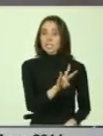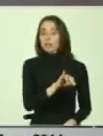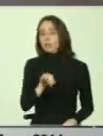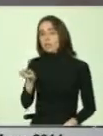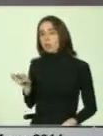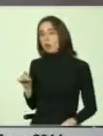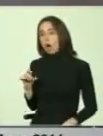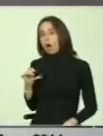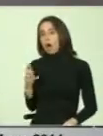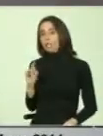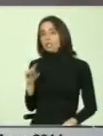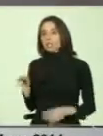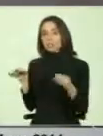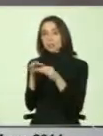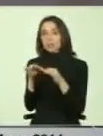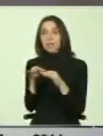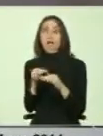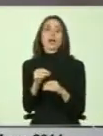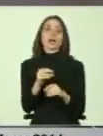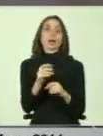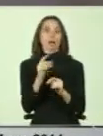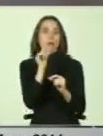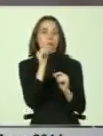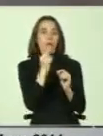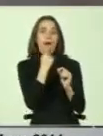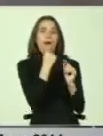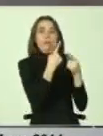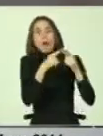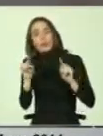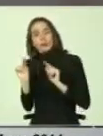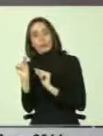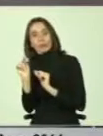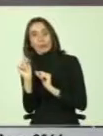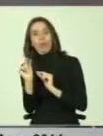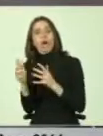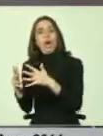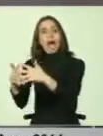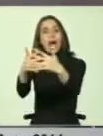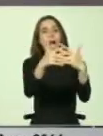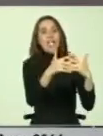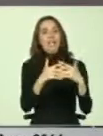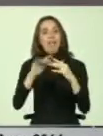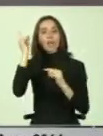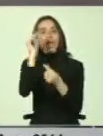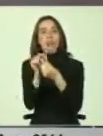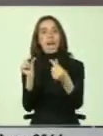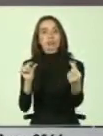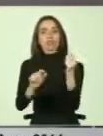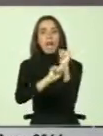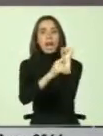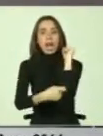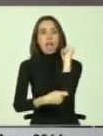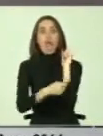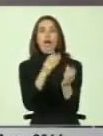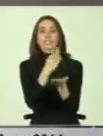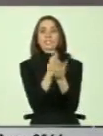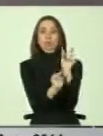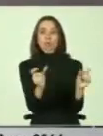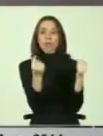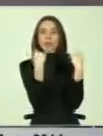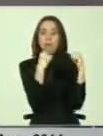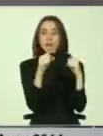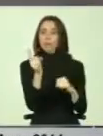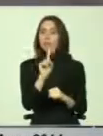hacer mención a ello, quizá me escape dos segundos de la presentación, pero tenemos una red nacional de abogados, no de estudiantes en práctica, de